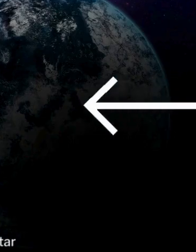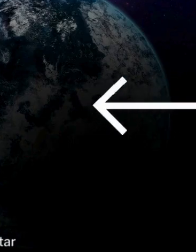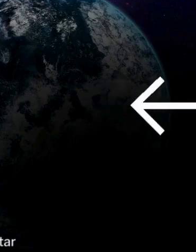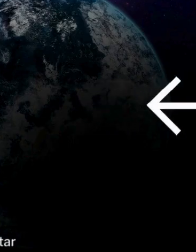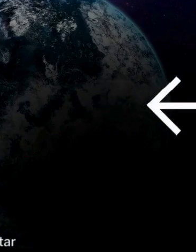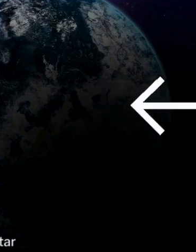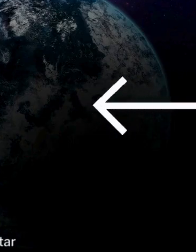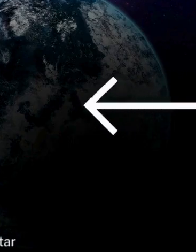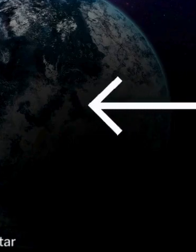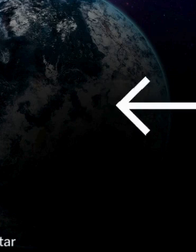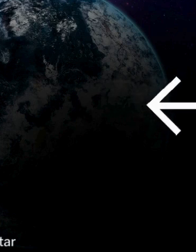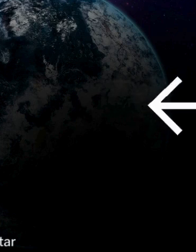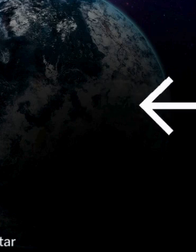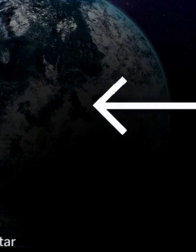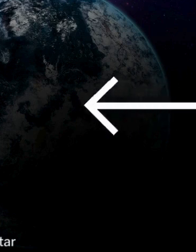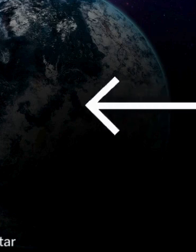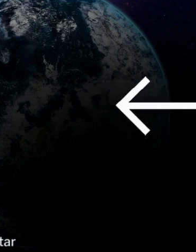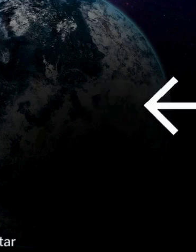Add.